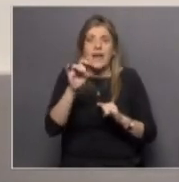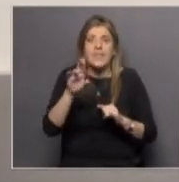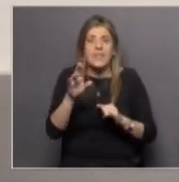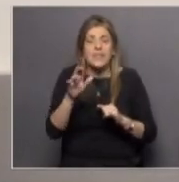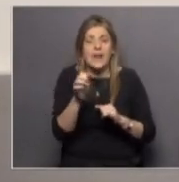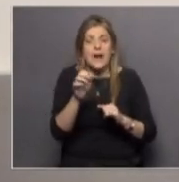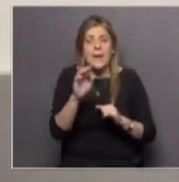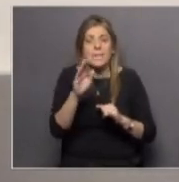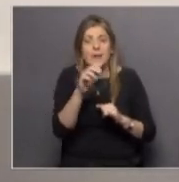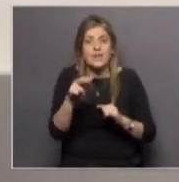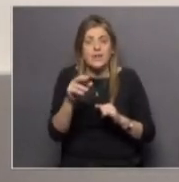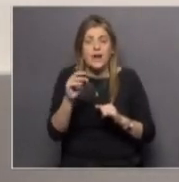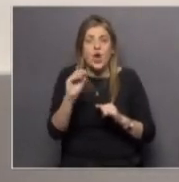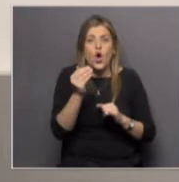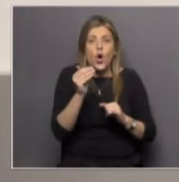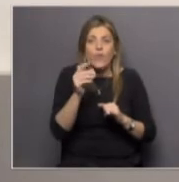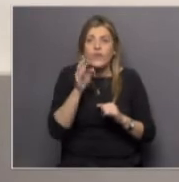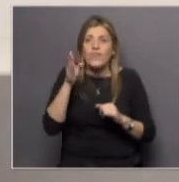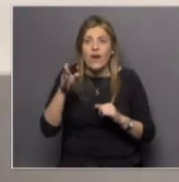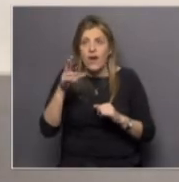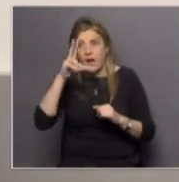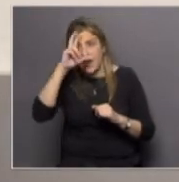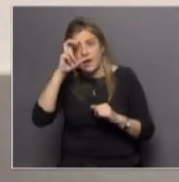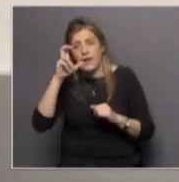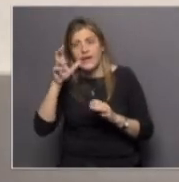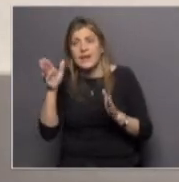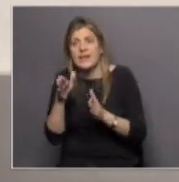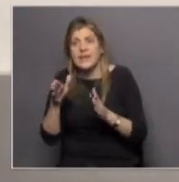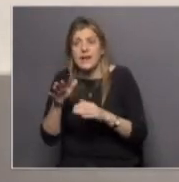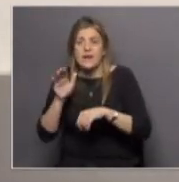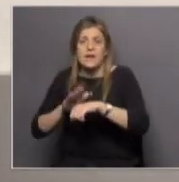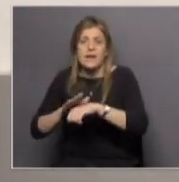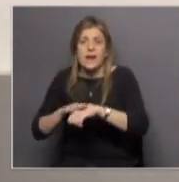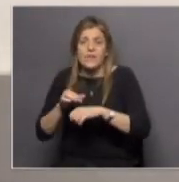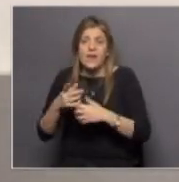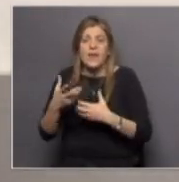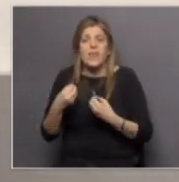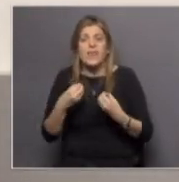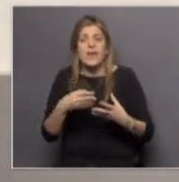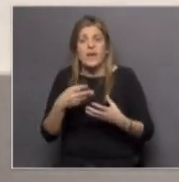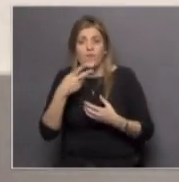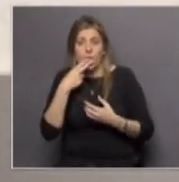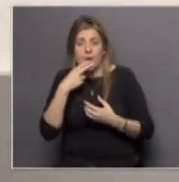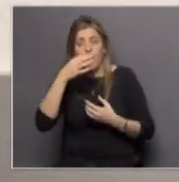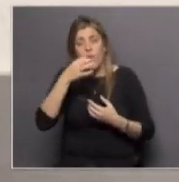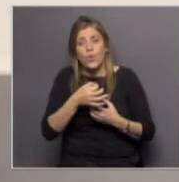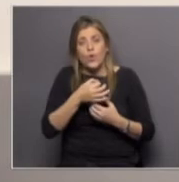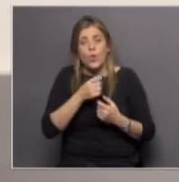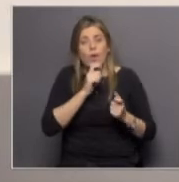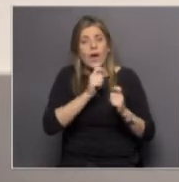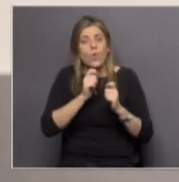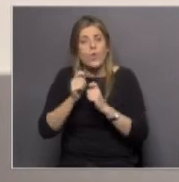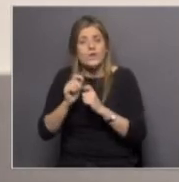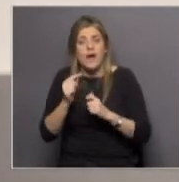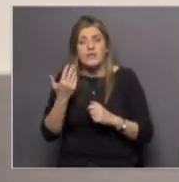los jóvenes se acercan a las clínicas a querer dejar de fumar otro de los datos recientes de la impuesta presentada hace